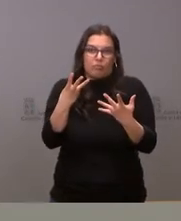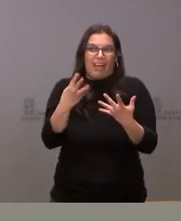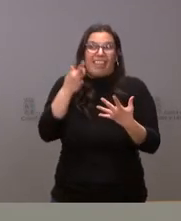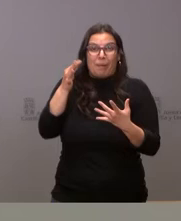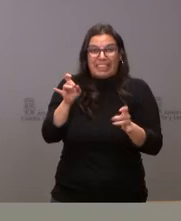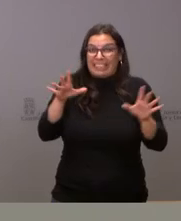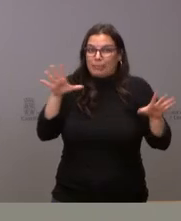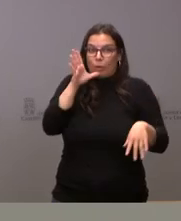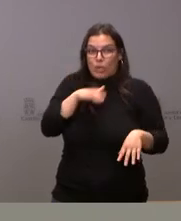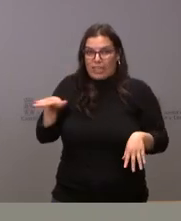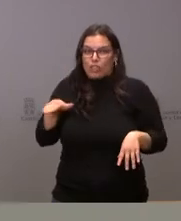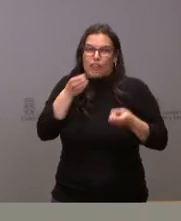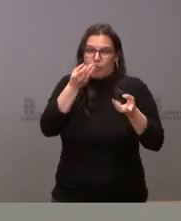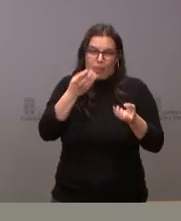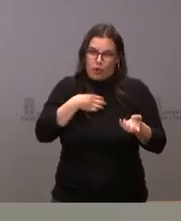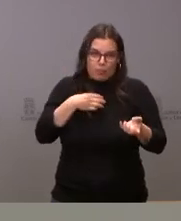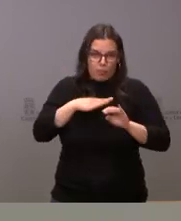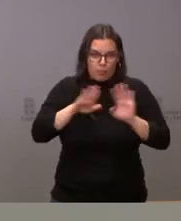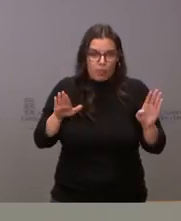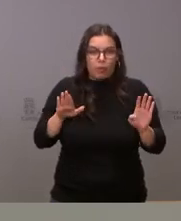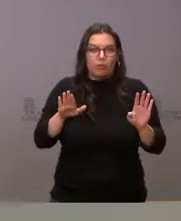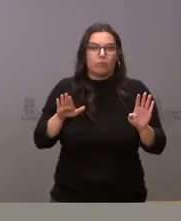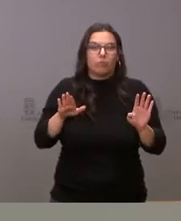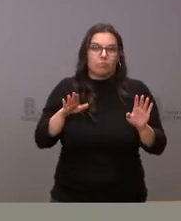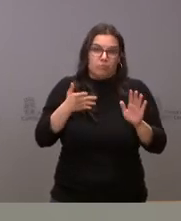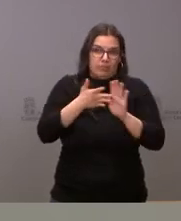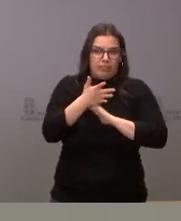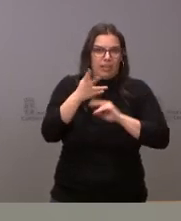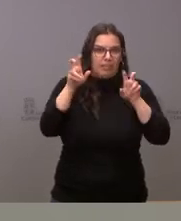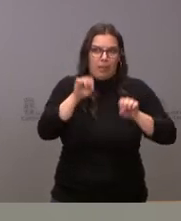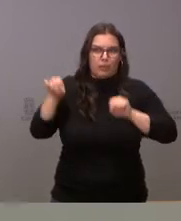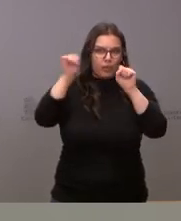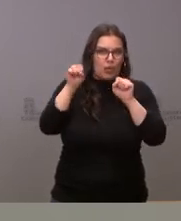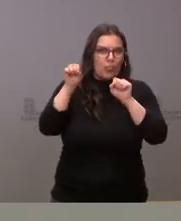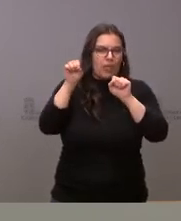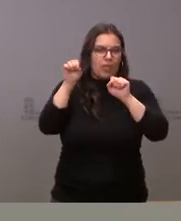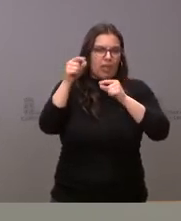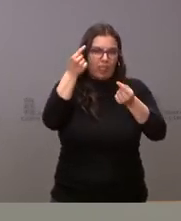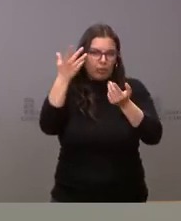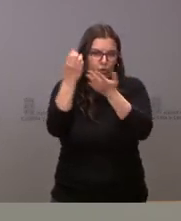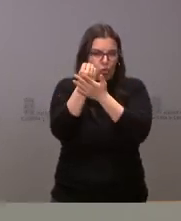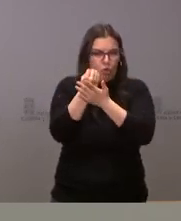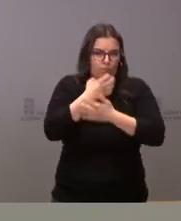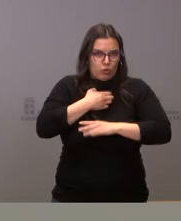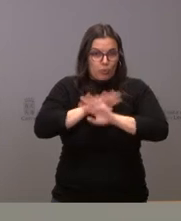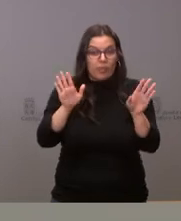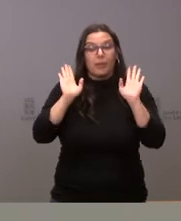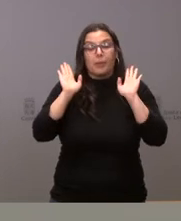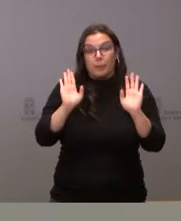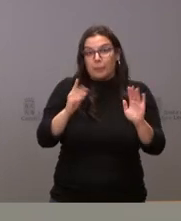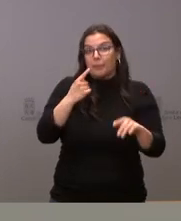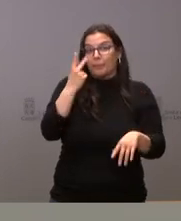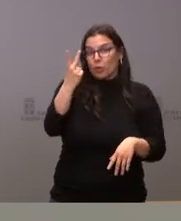información detallada y, por tanto, incumpliendo todo el tema de protección de datos. Sí quiero significarles dos